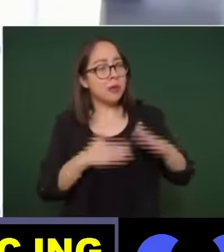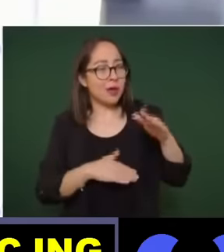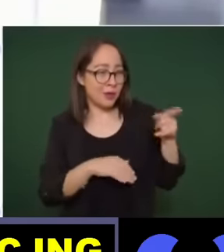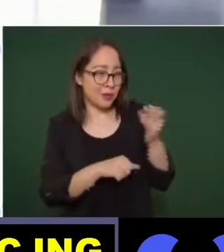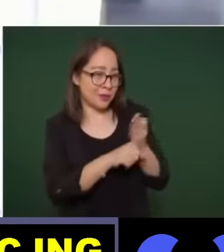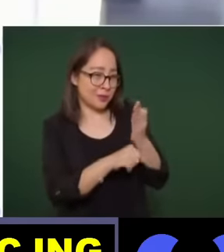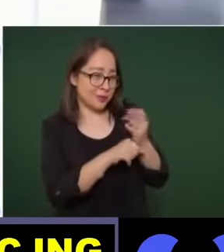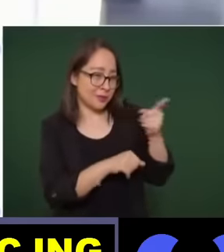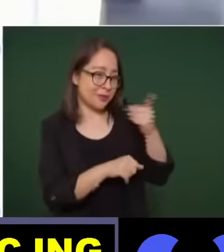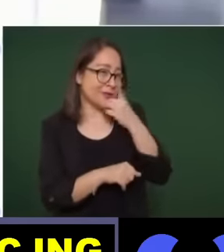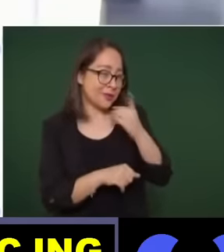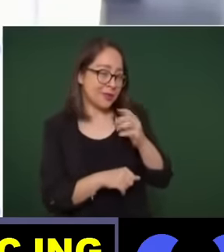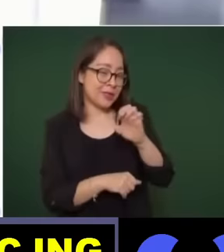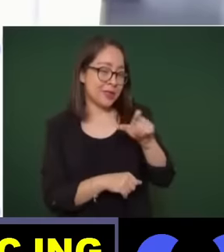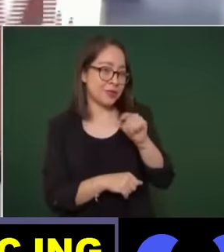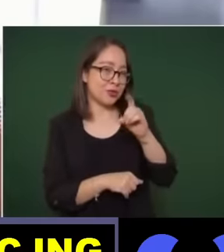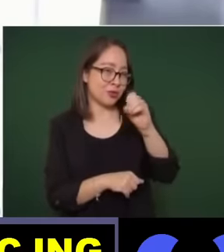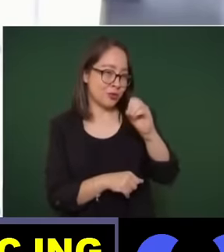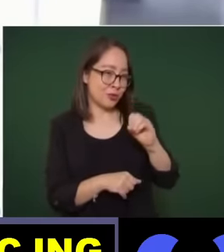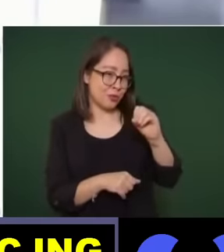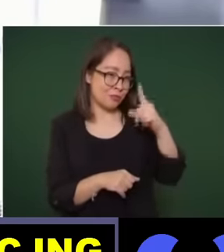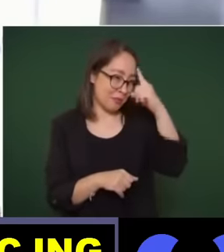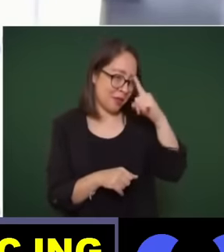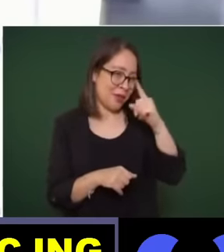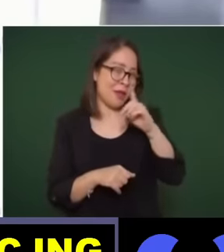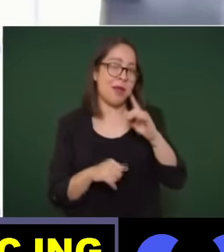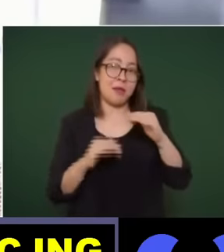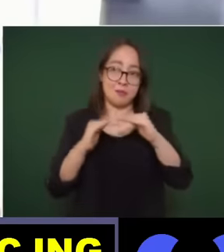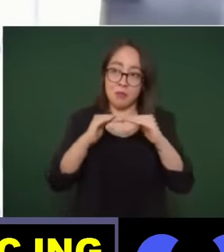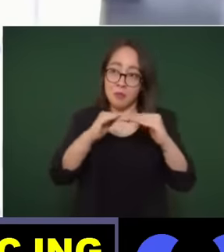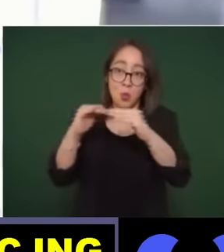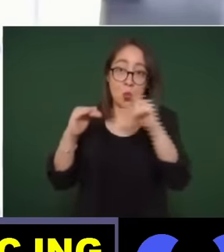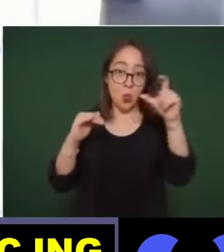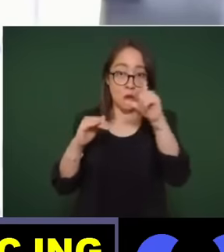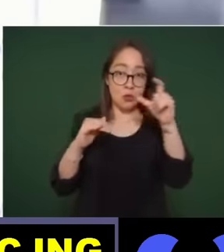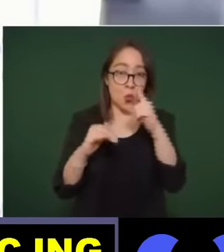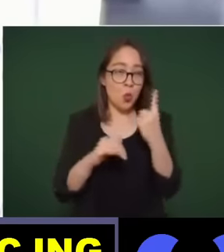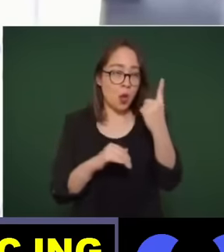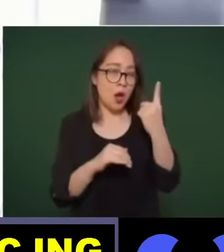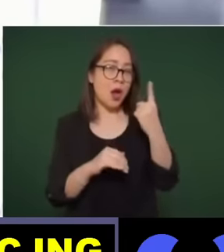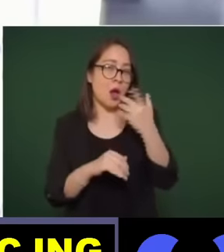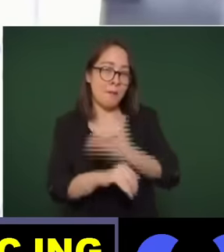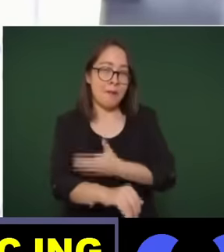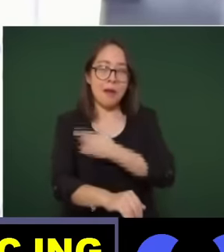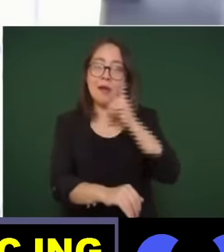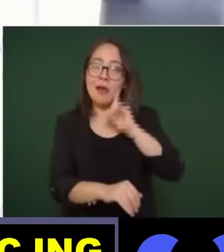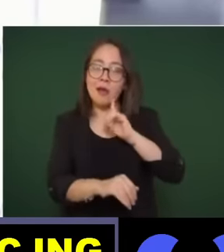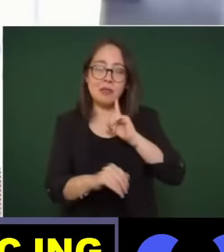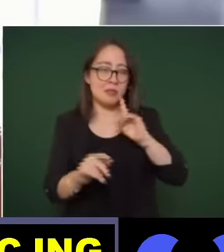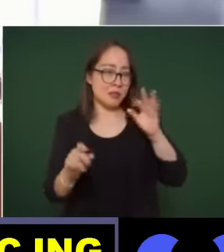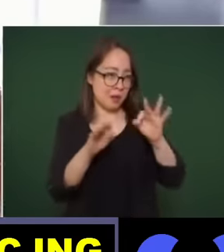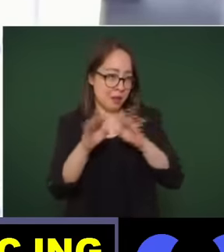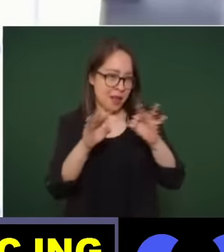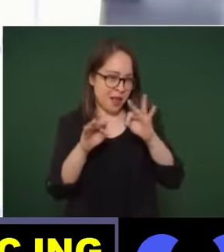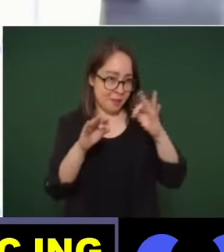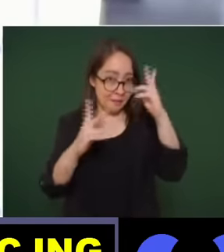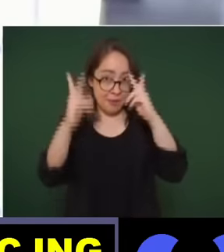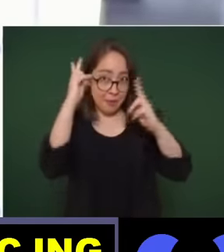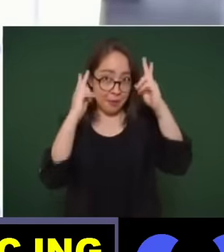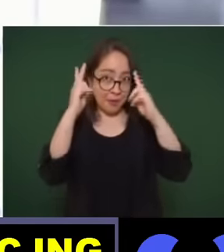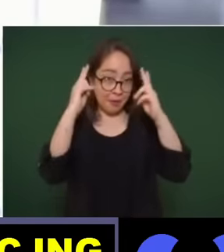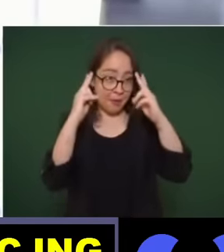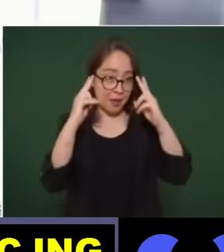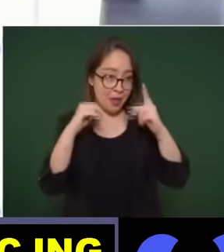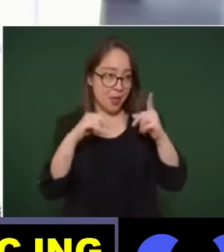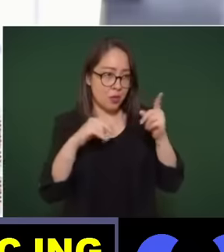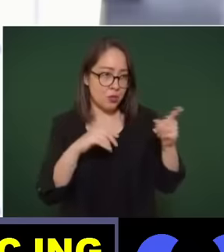la democracia que fue en el camino cuando una estilista una compañera que se dedicaba a cortar el cabello no le cobró